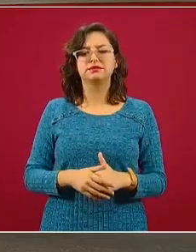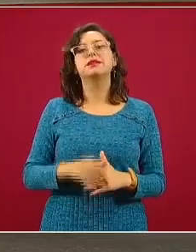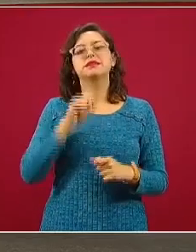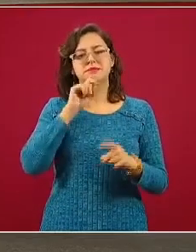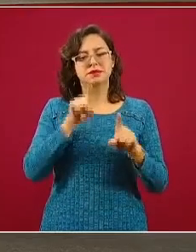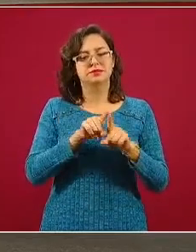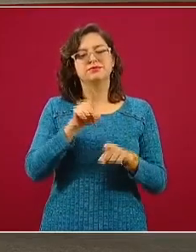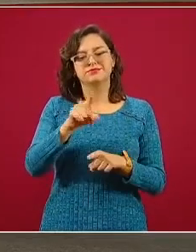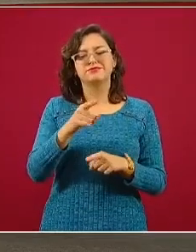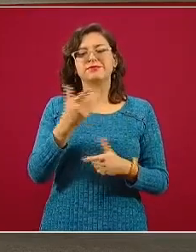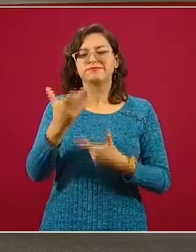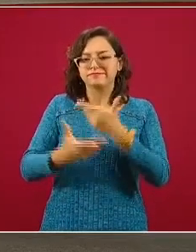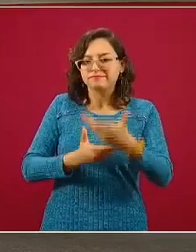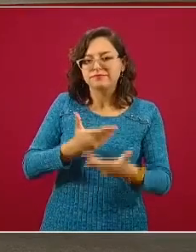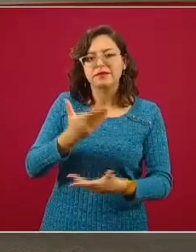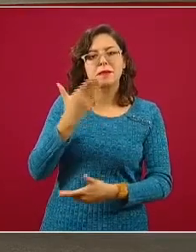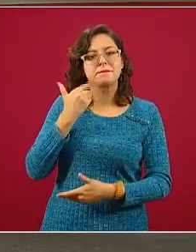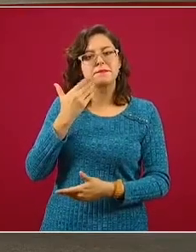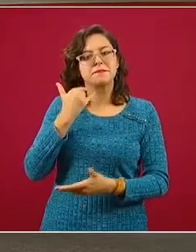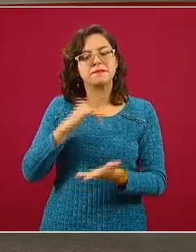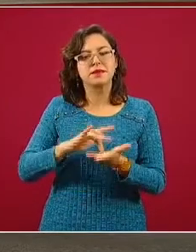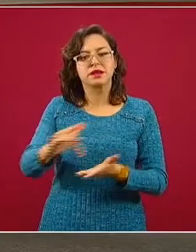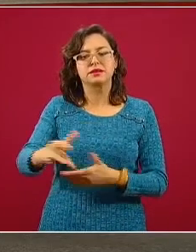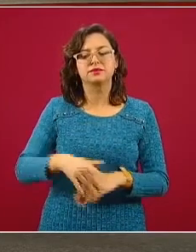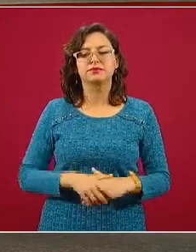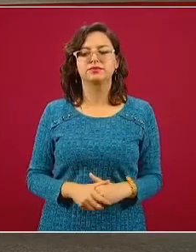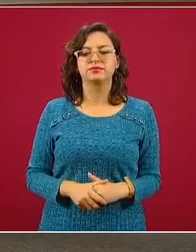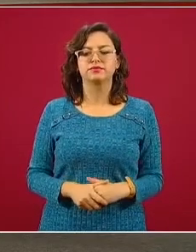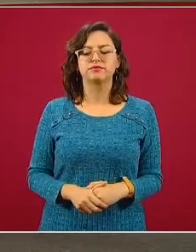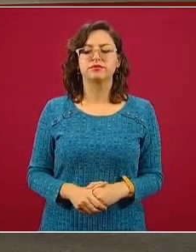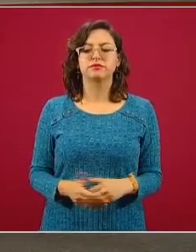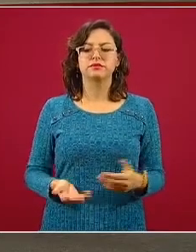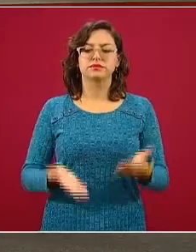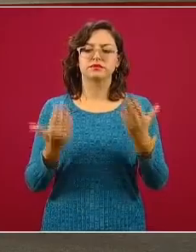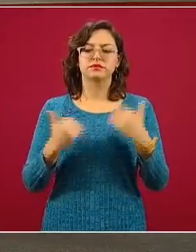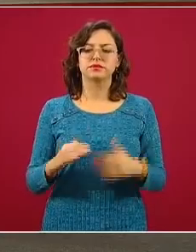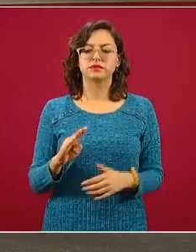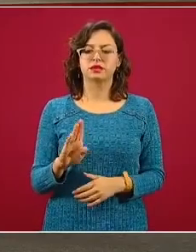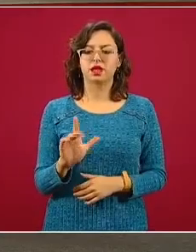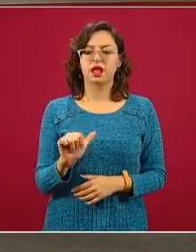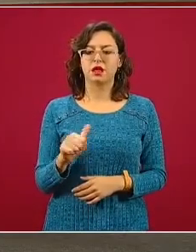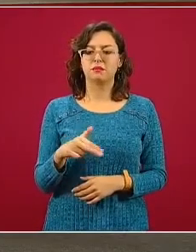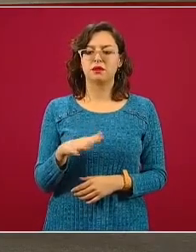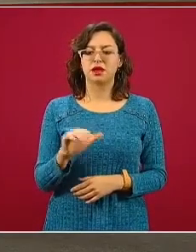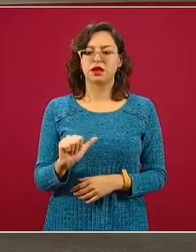generosas. Vamos a pasar con Blanca Fragoso Olivares.